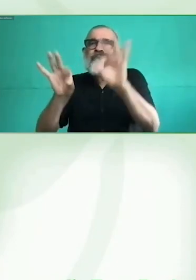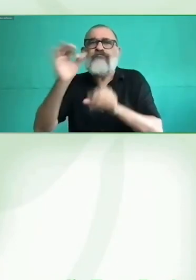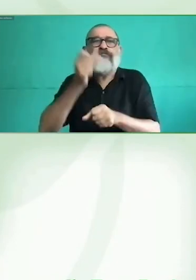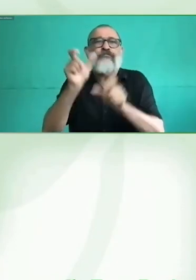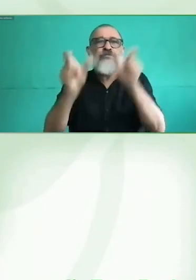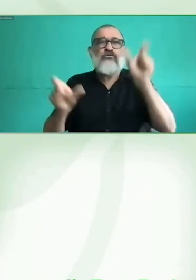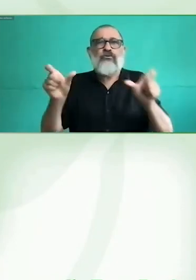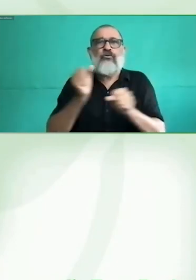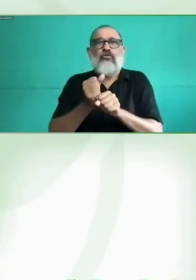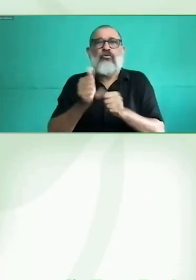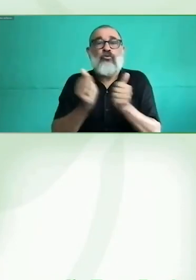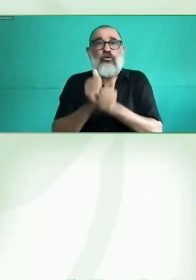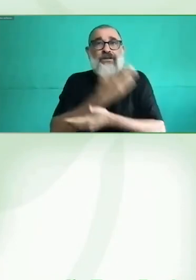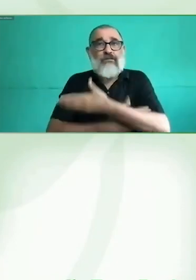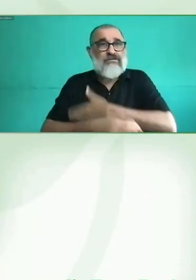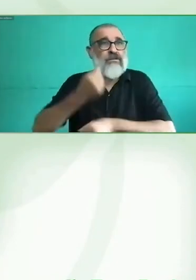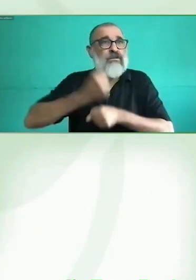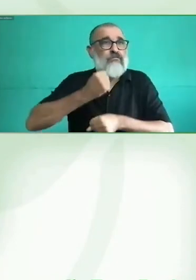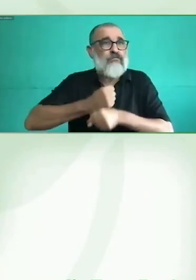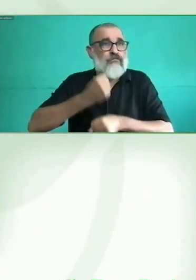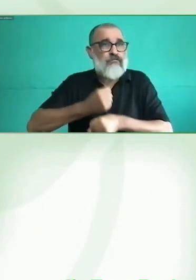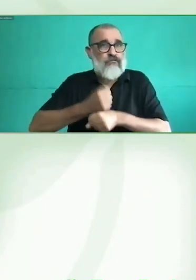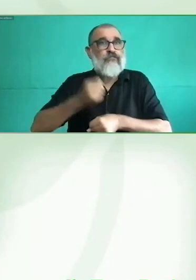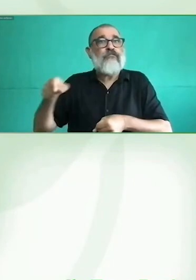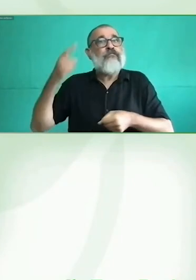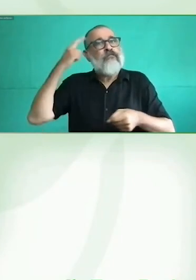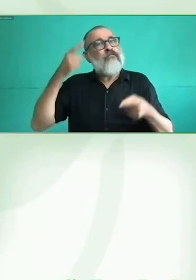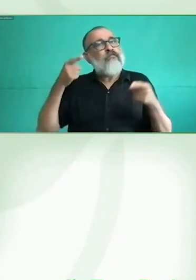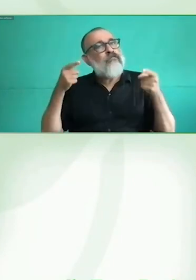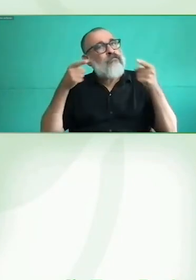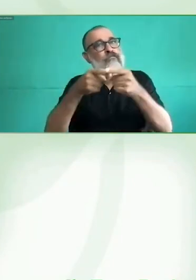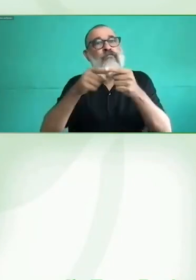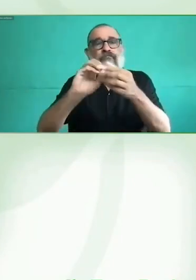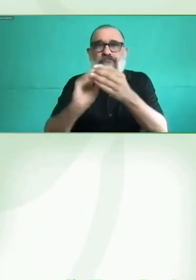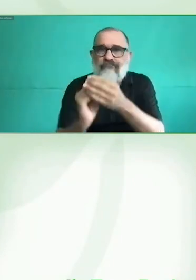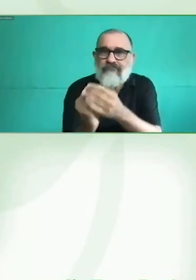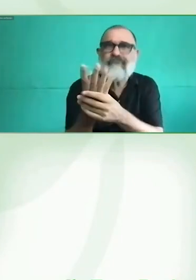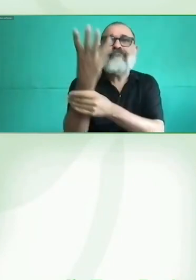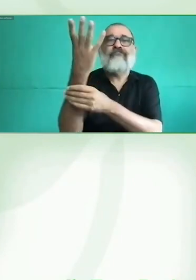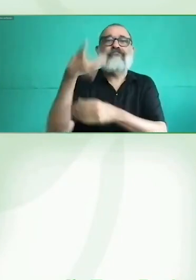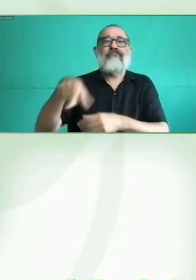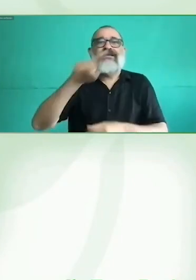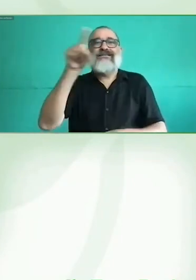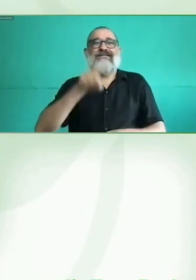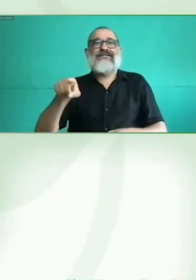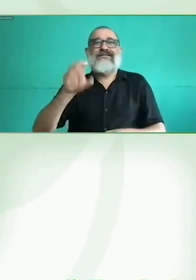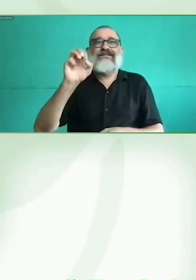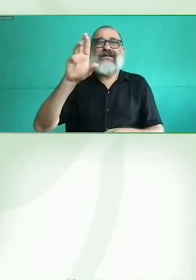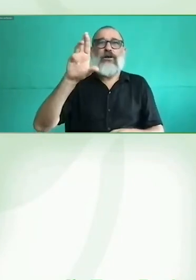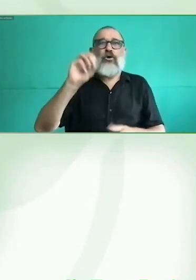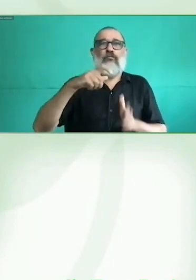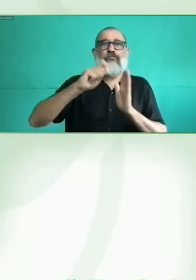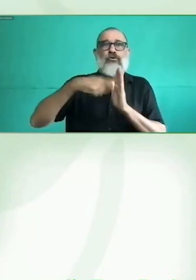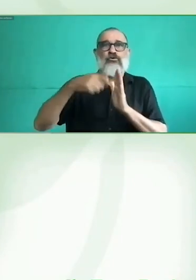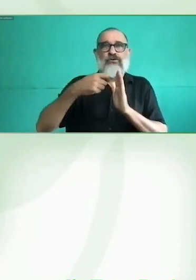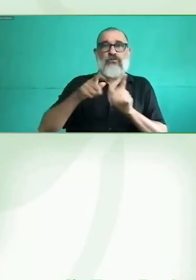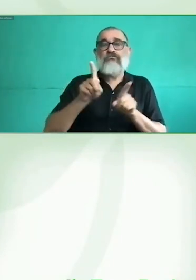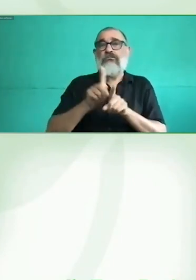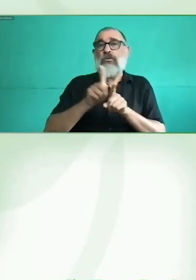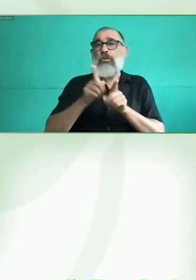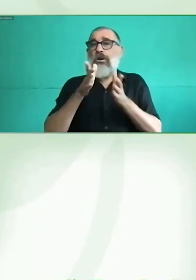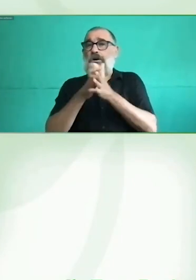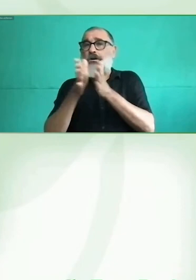Como decía Nacha, da hace 15 años y que ha apostado también por unirse